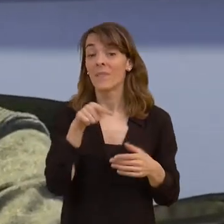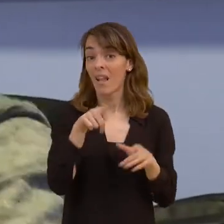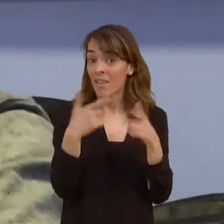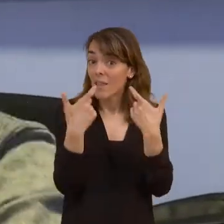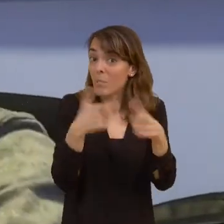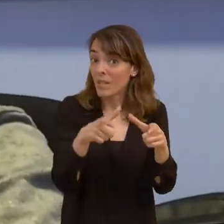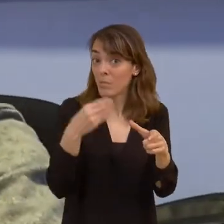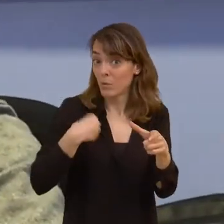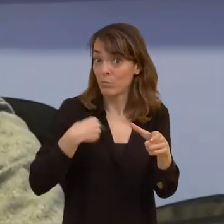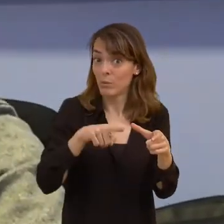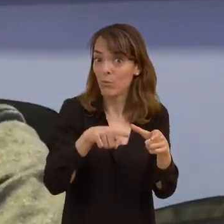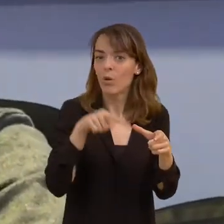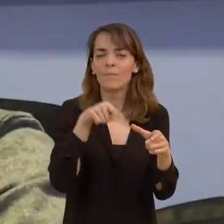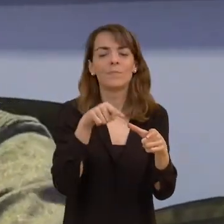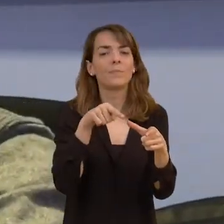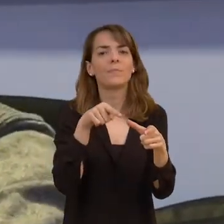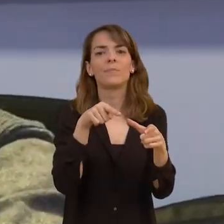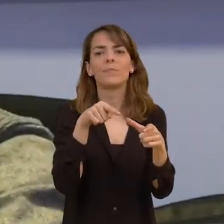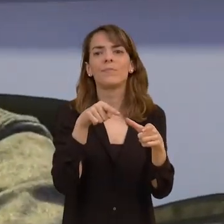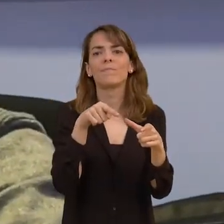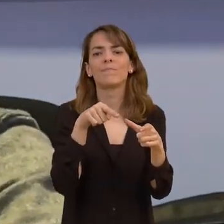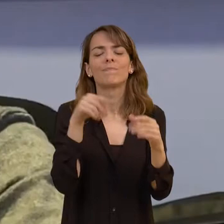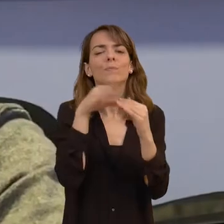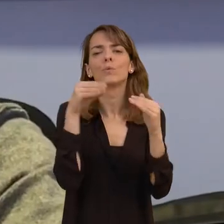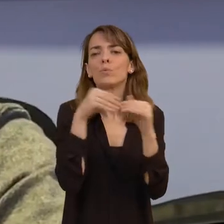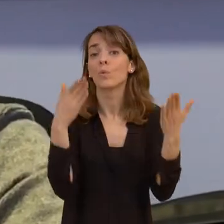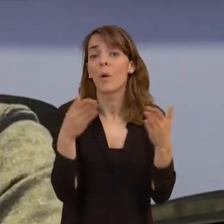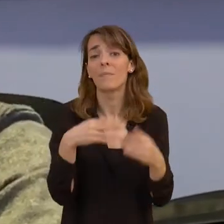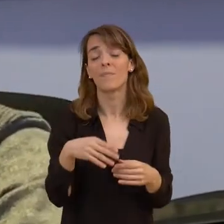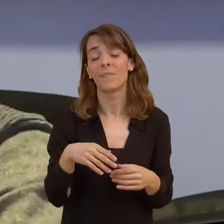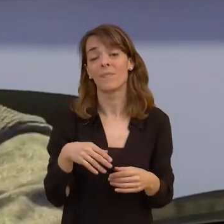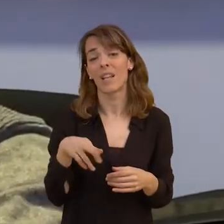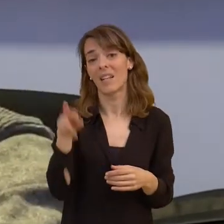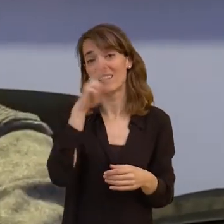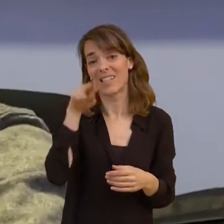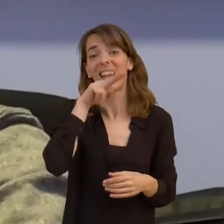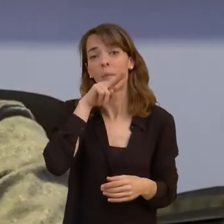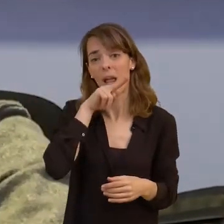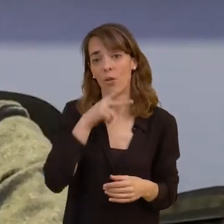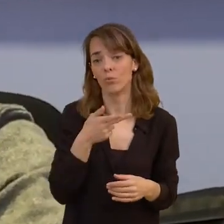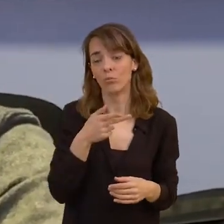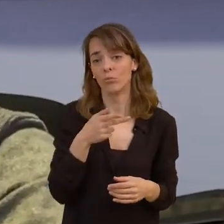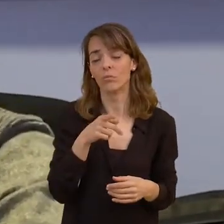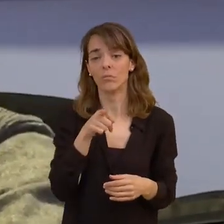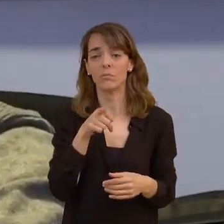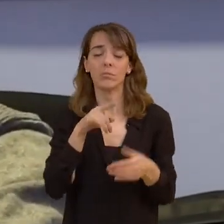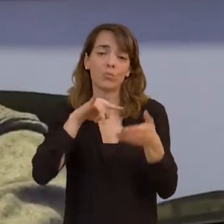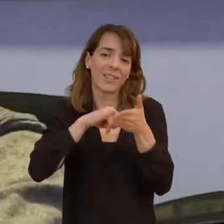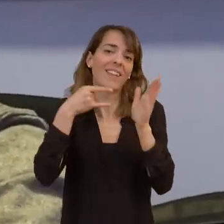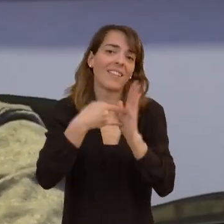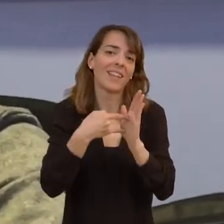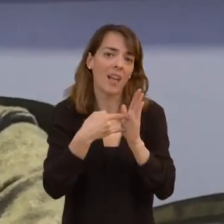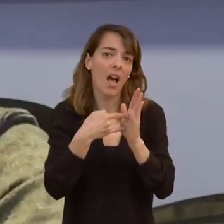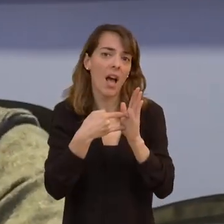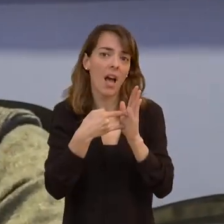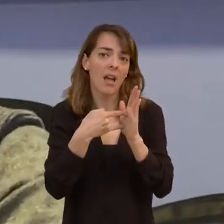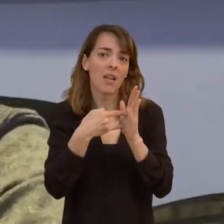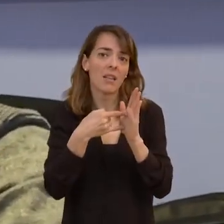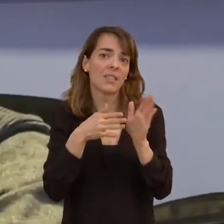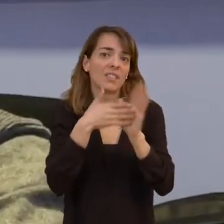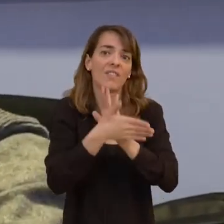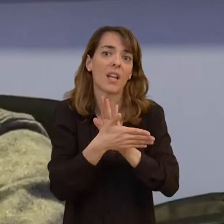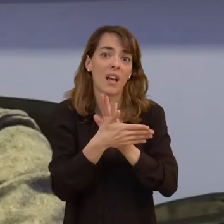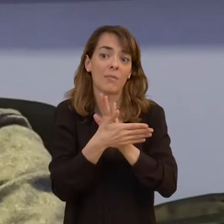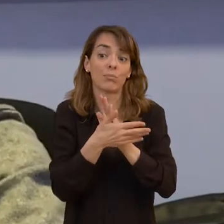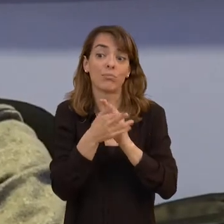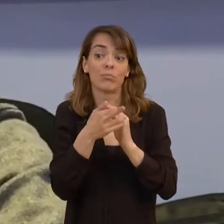En este departamento lo que se utiliza principalmente es el rehablado Esta técnica es un poco una